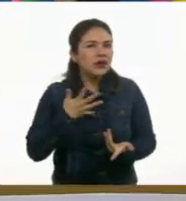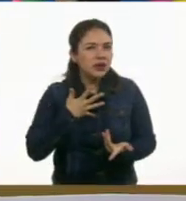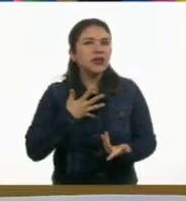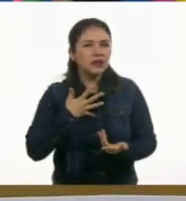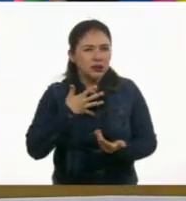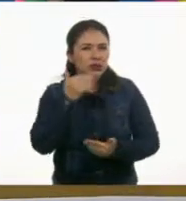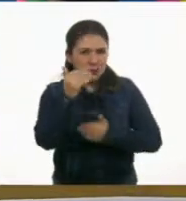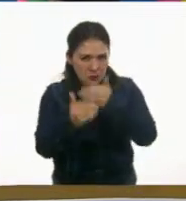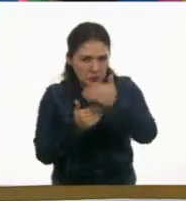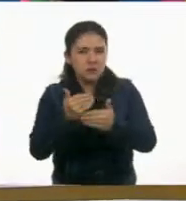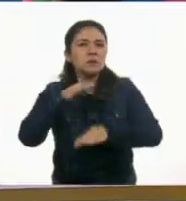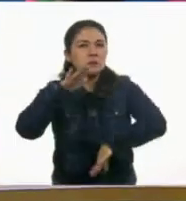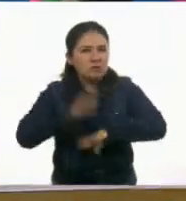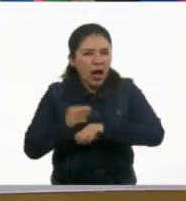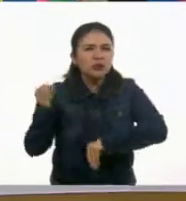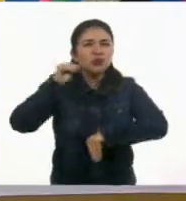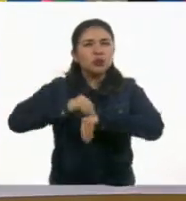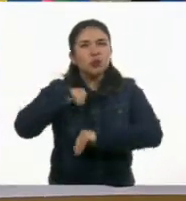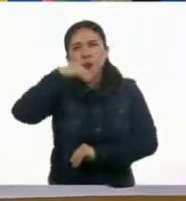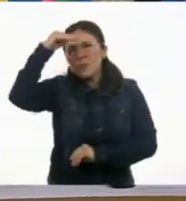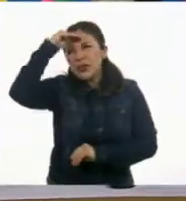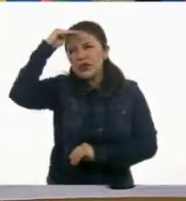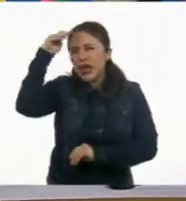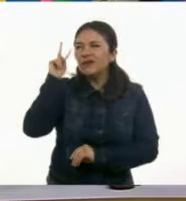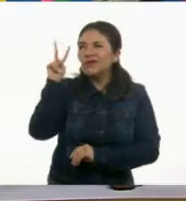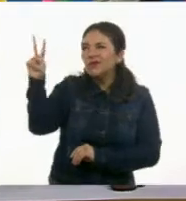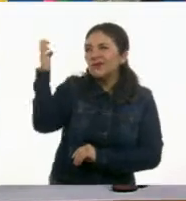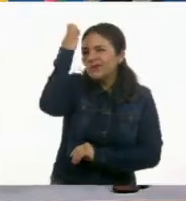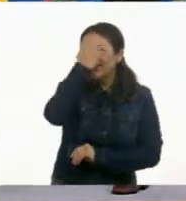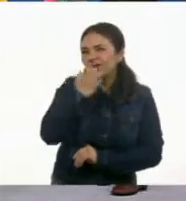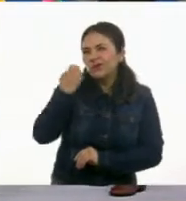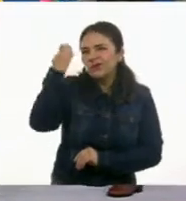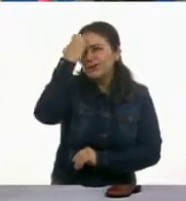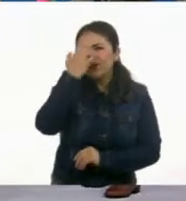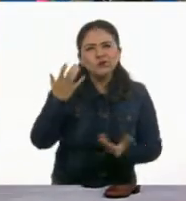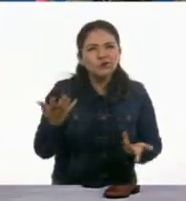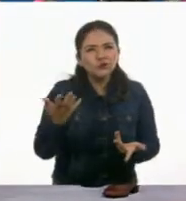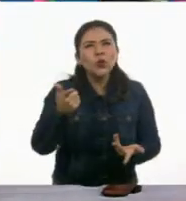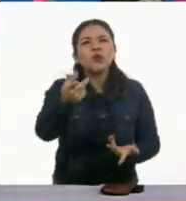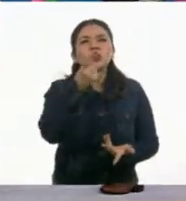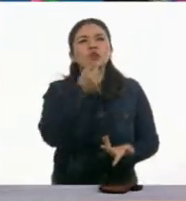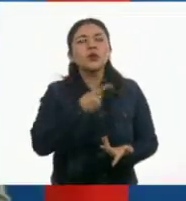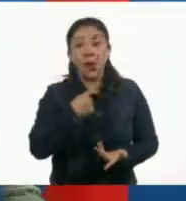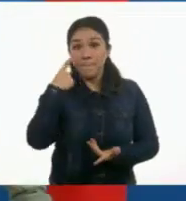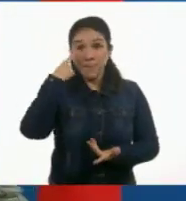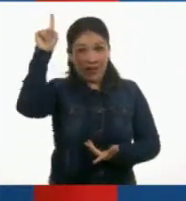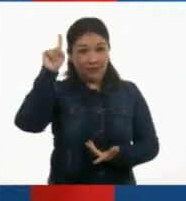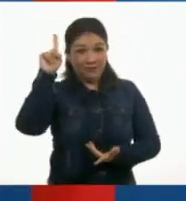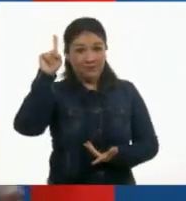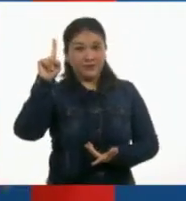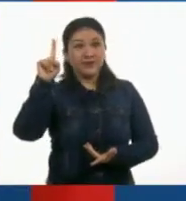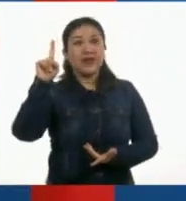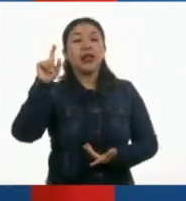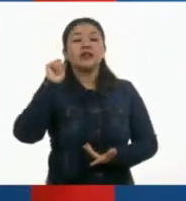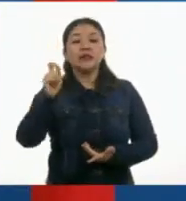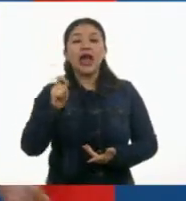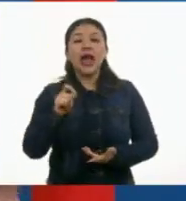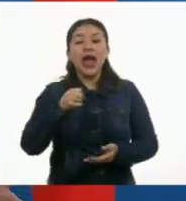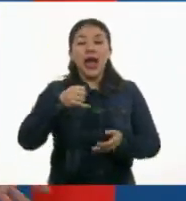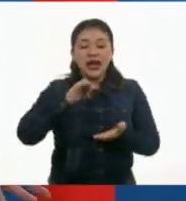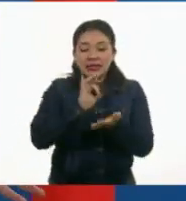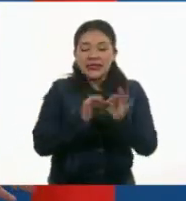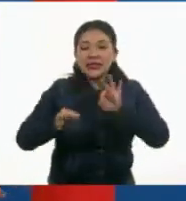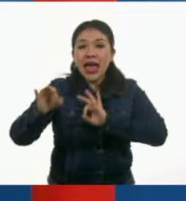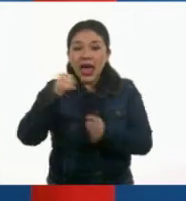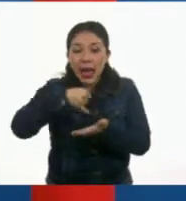avance. Continuamos con la estrategia. Estoy pensando, déjenme ver. Proponme una. Bueno, y esta frase que mencioné, semillas de